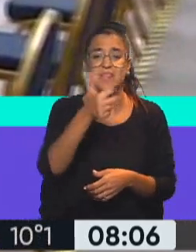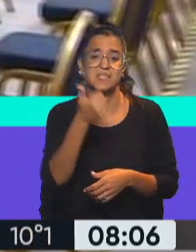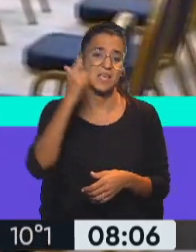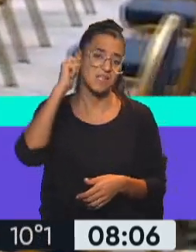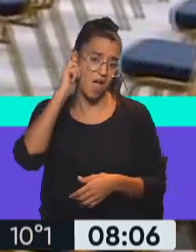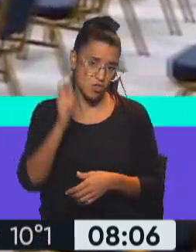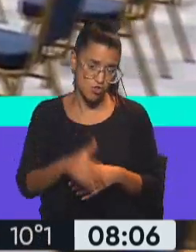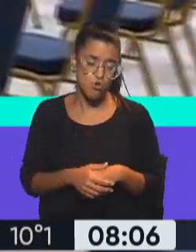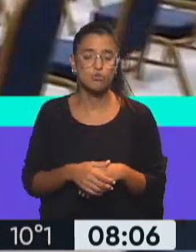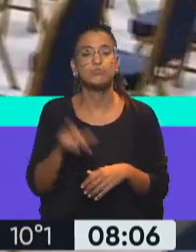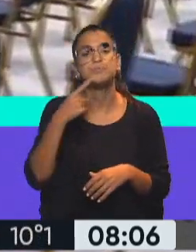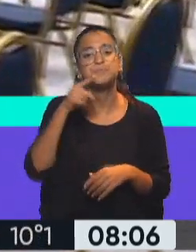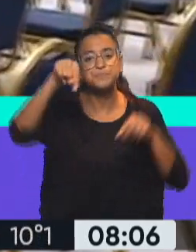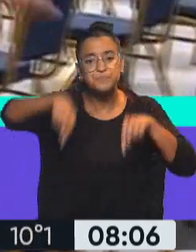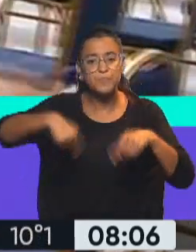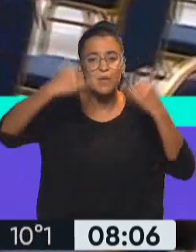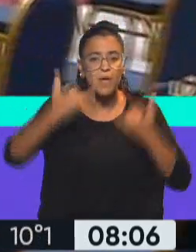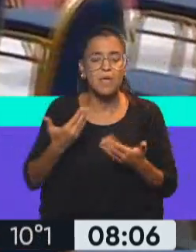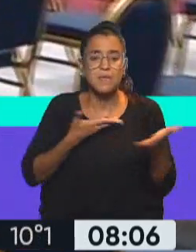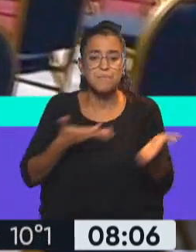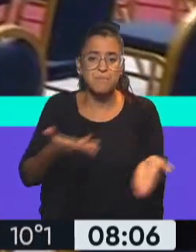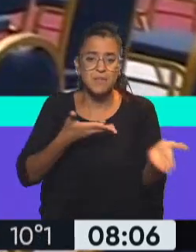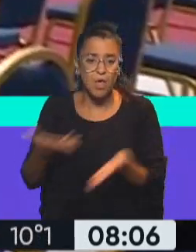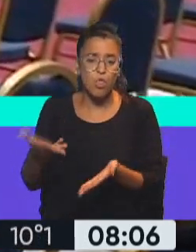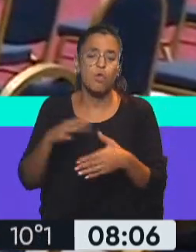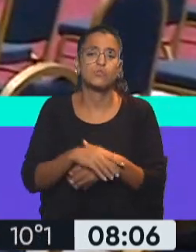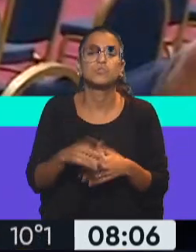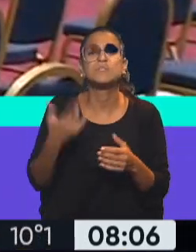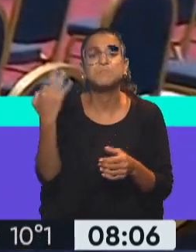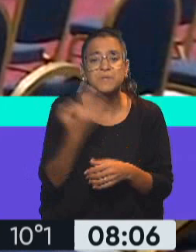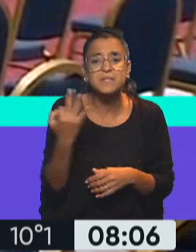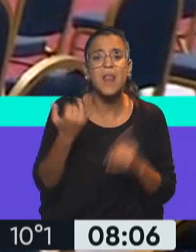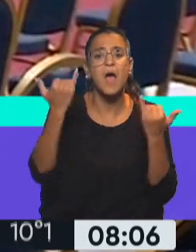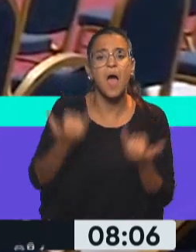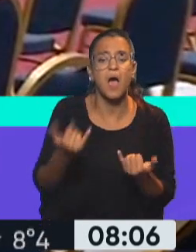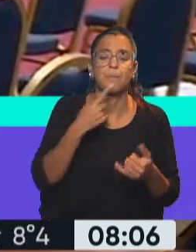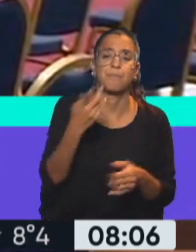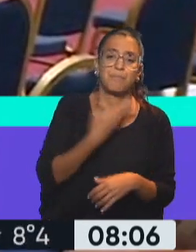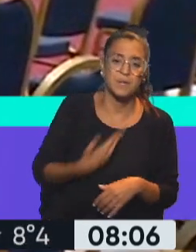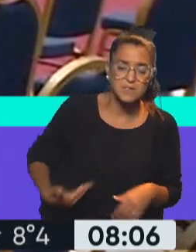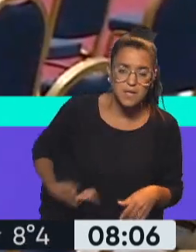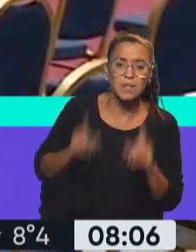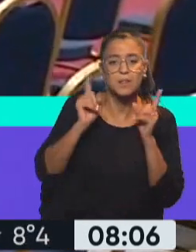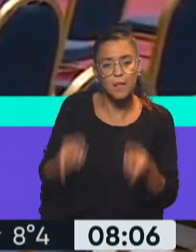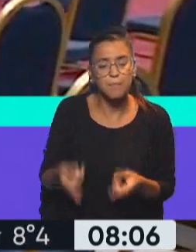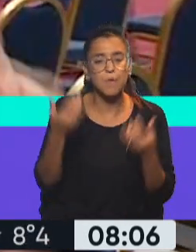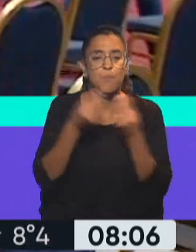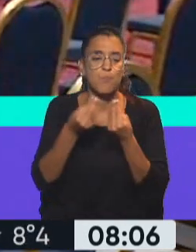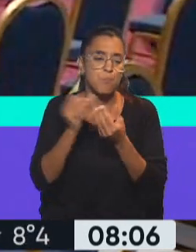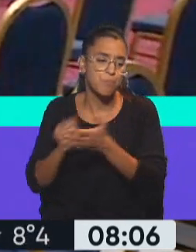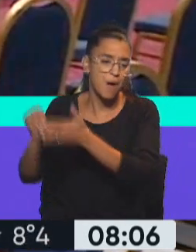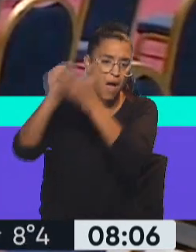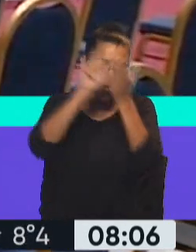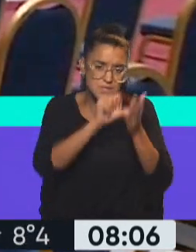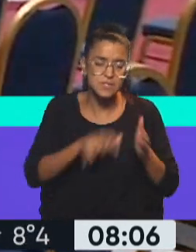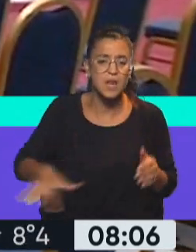años. Decíamos que va a haber invitados. Entre los invitados especiales van a estar presidentes, obviamente, de varios países de